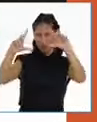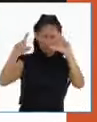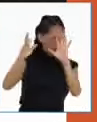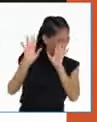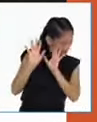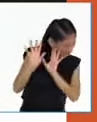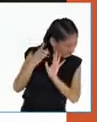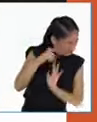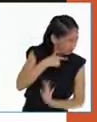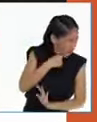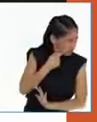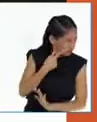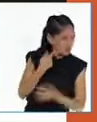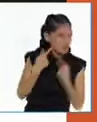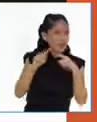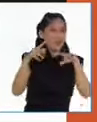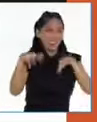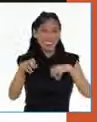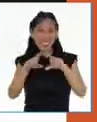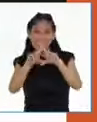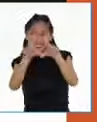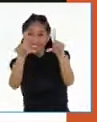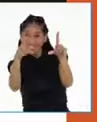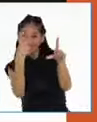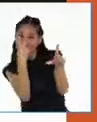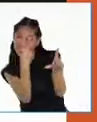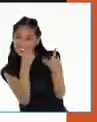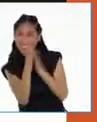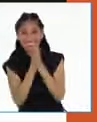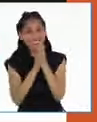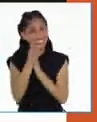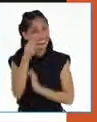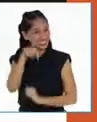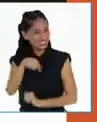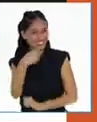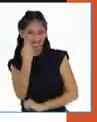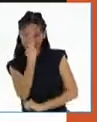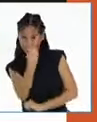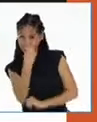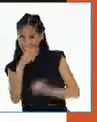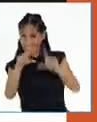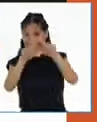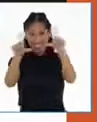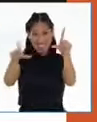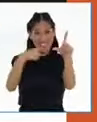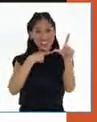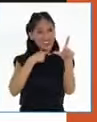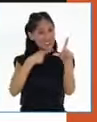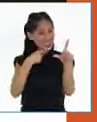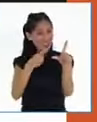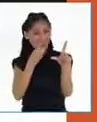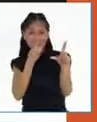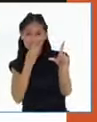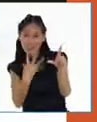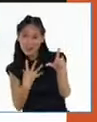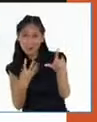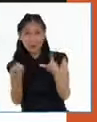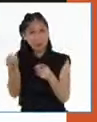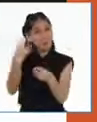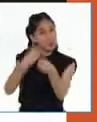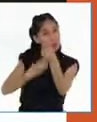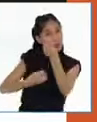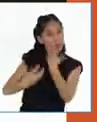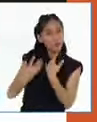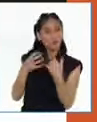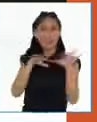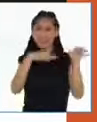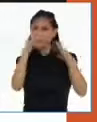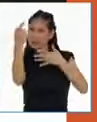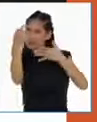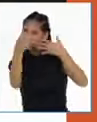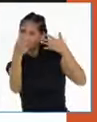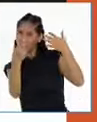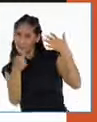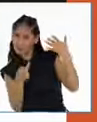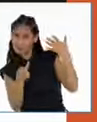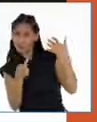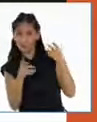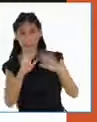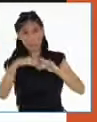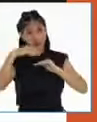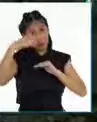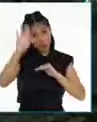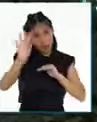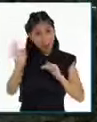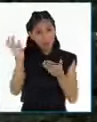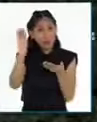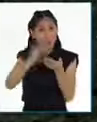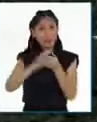estar en este programa porque me parece divertido lo que me ha contado que vamos a hacer. Quizás me anime a prender mi cámara más